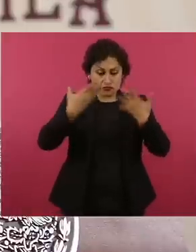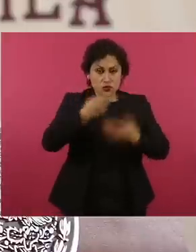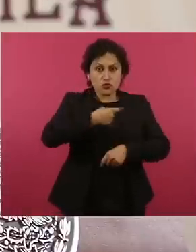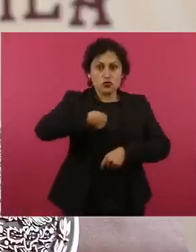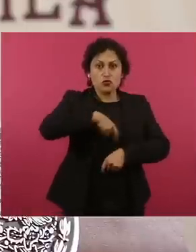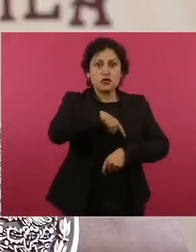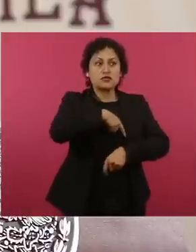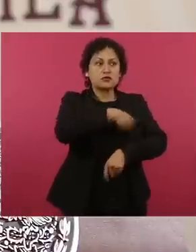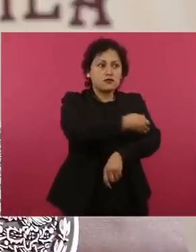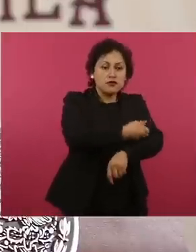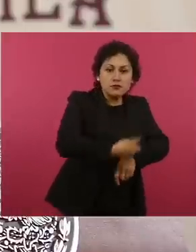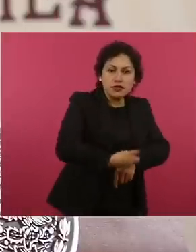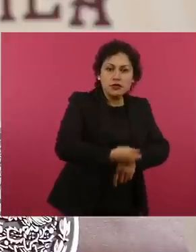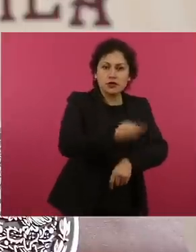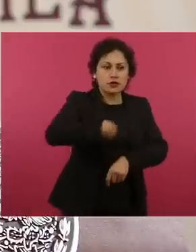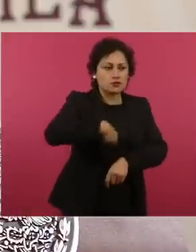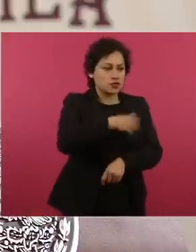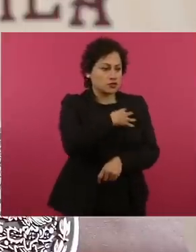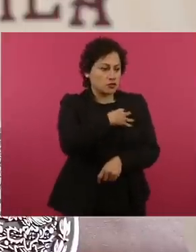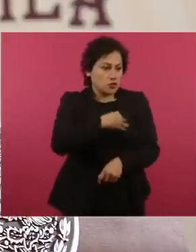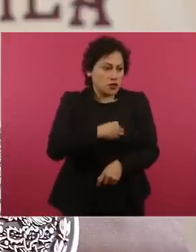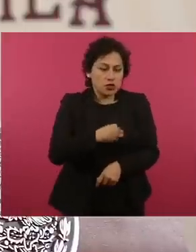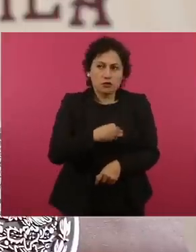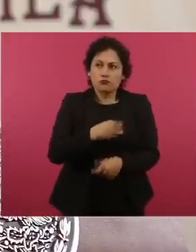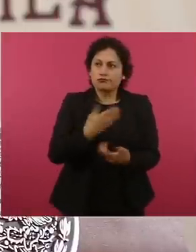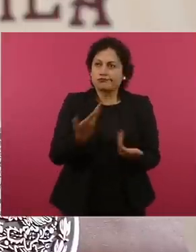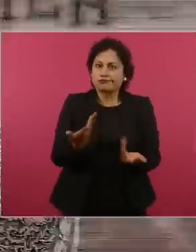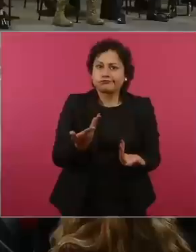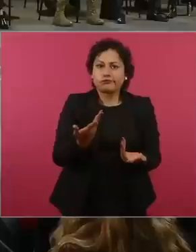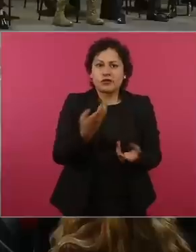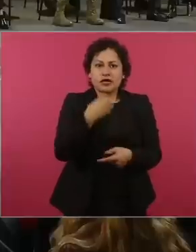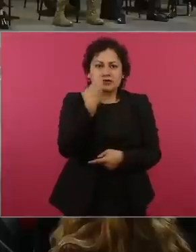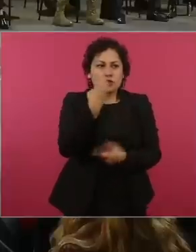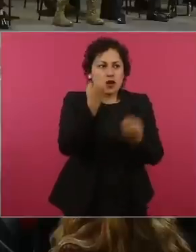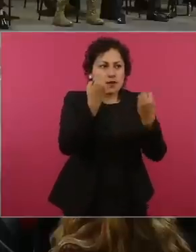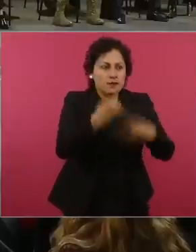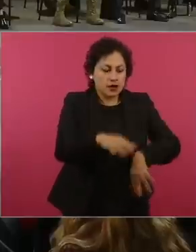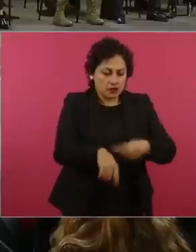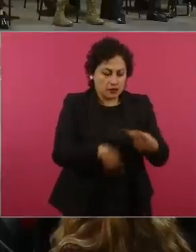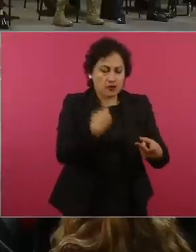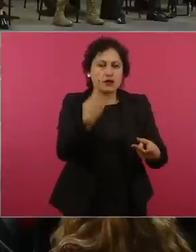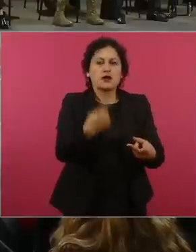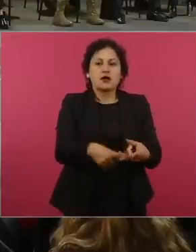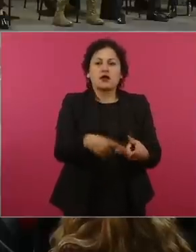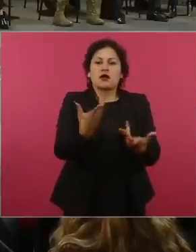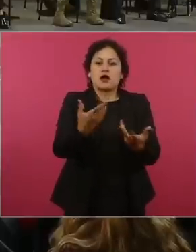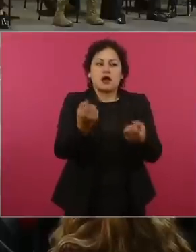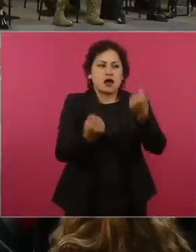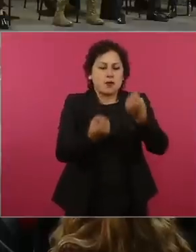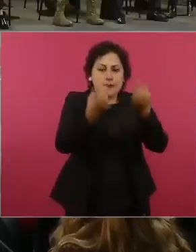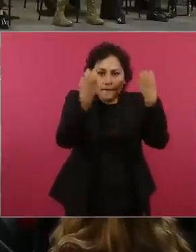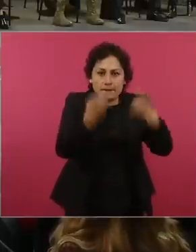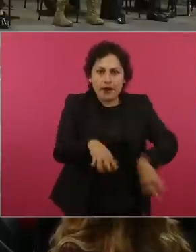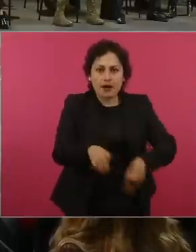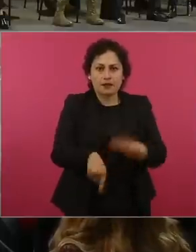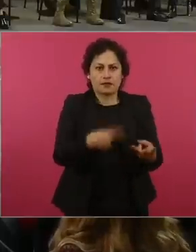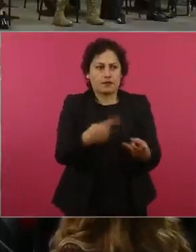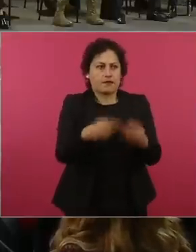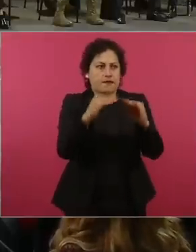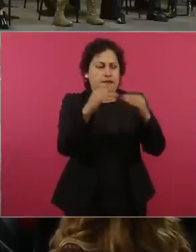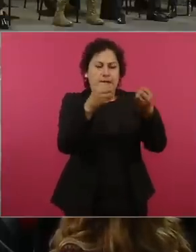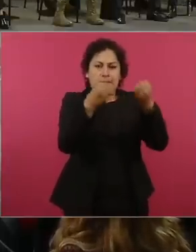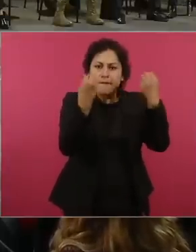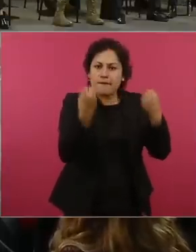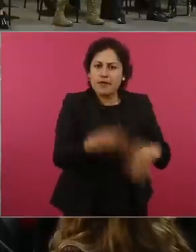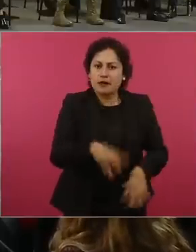la palabra. Se quedaron sin escuela, se quedaron sin transportación, se quedaron en la calle. Pero han pasado